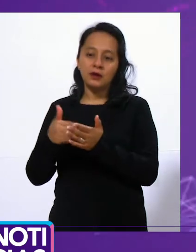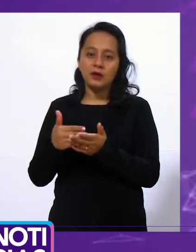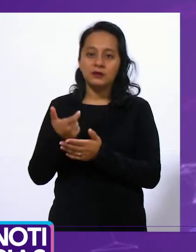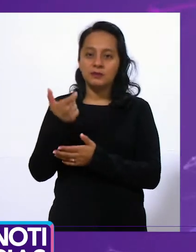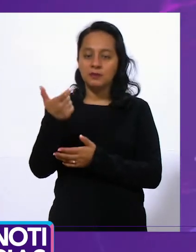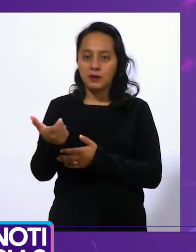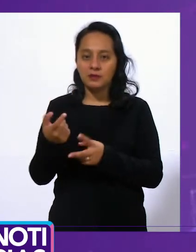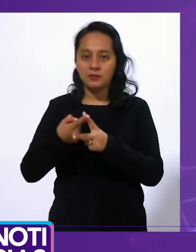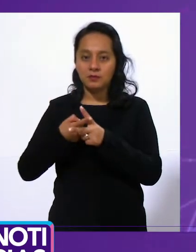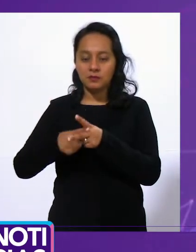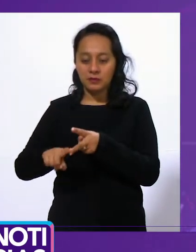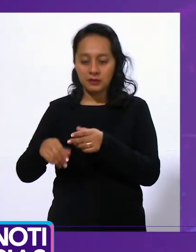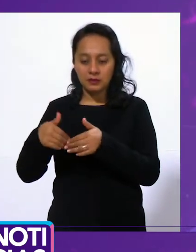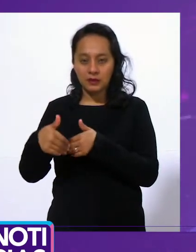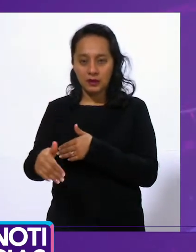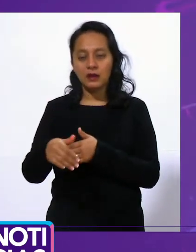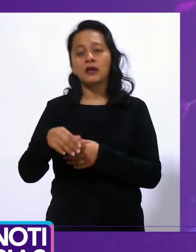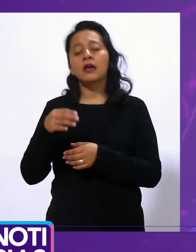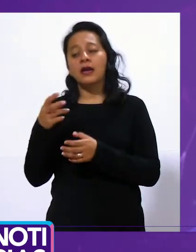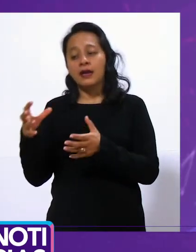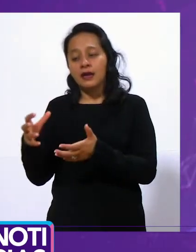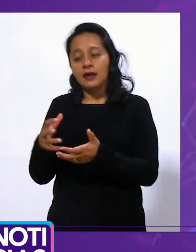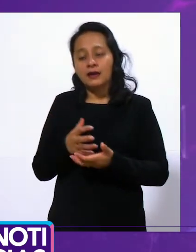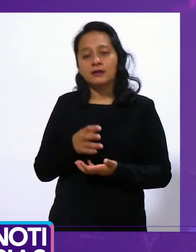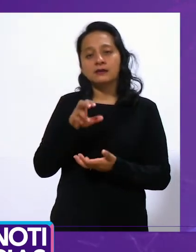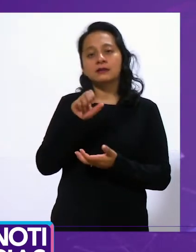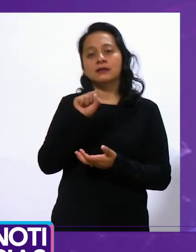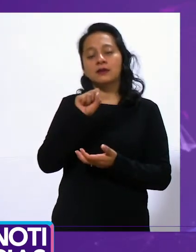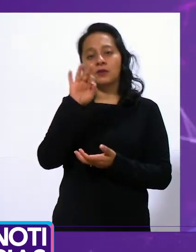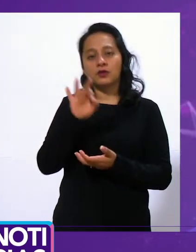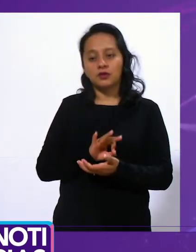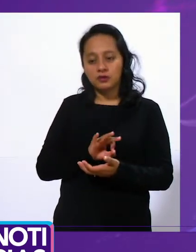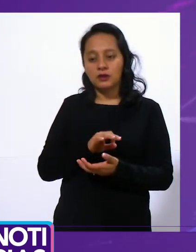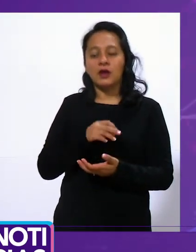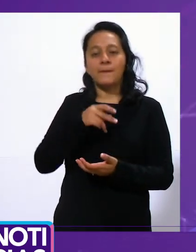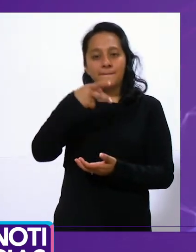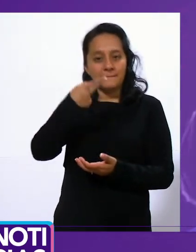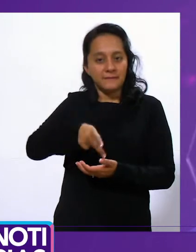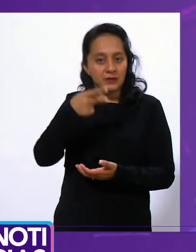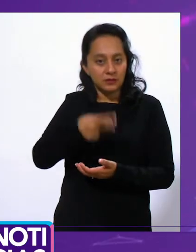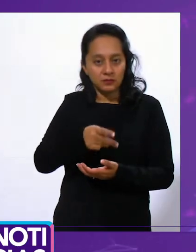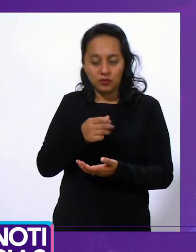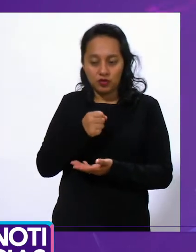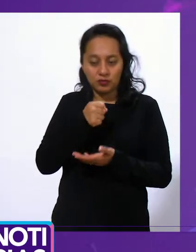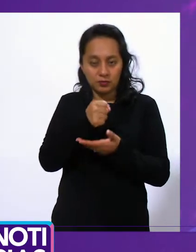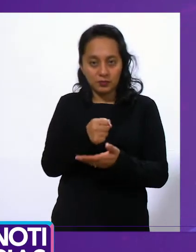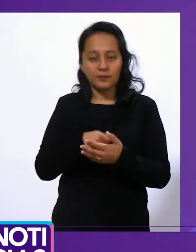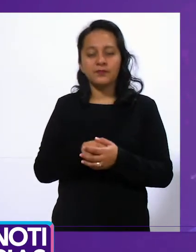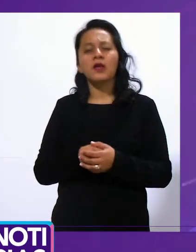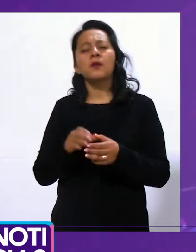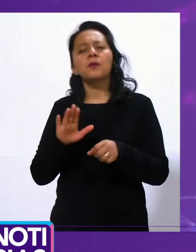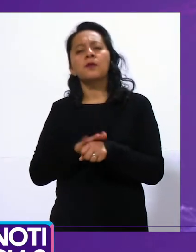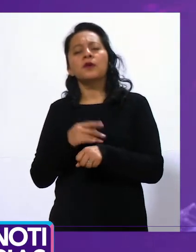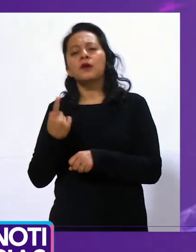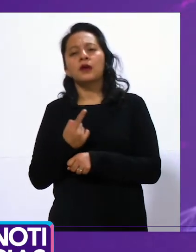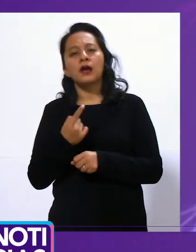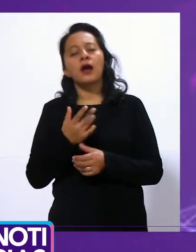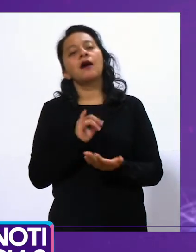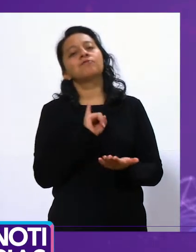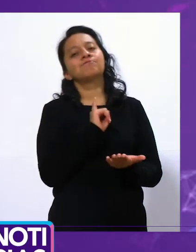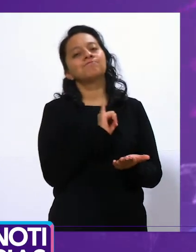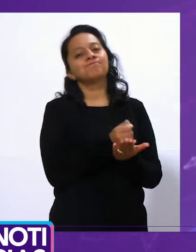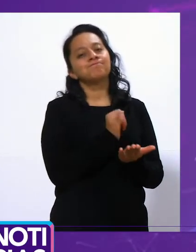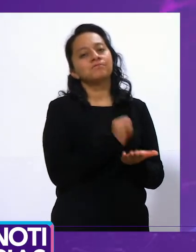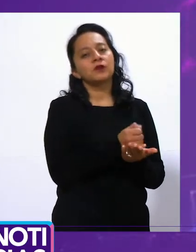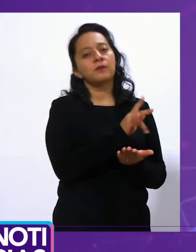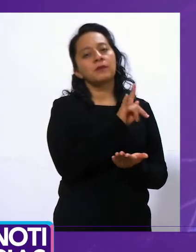precisó, es por el incremento que se tiene en el predial y en el tema de traslado de dominio, que compensa el crecimiento limitado de los